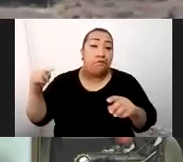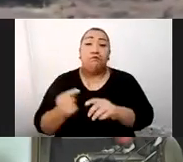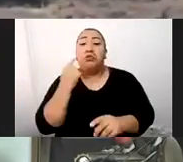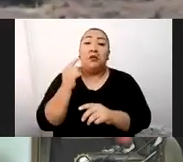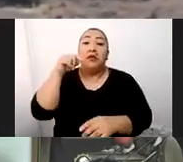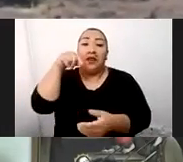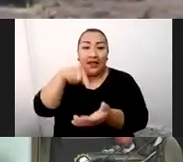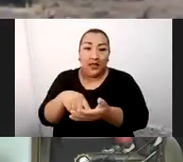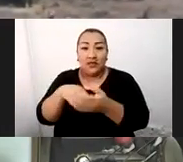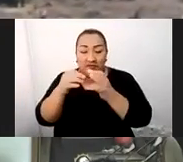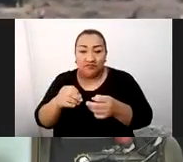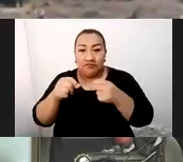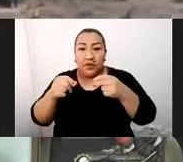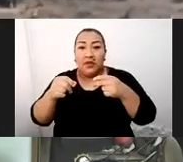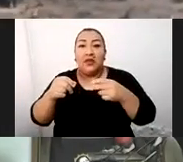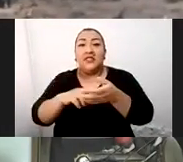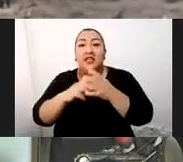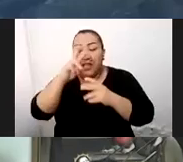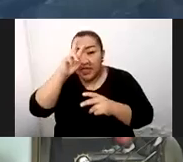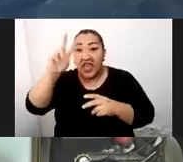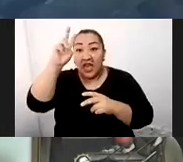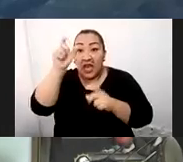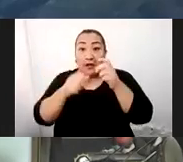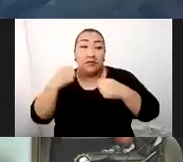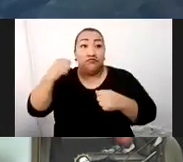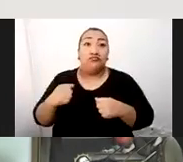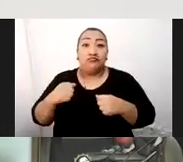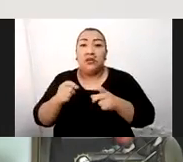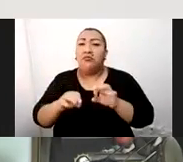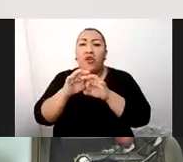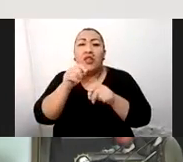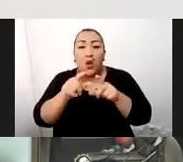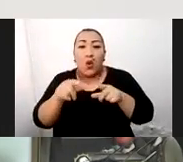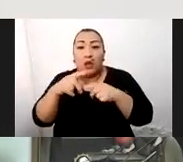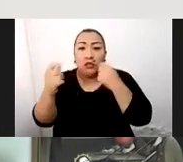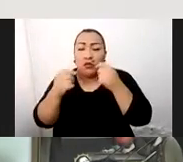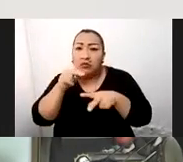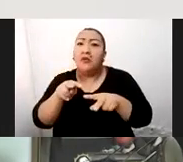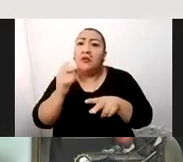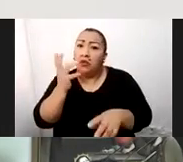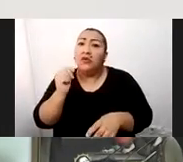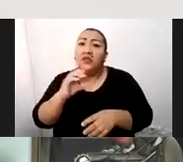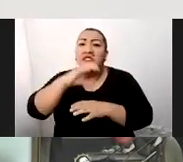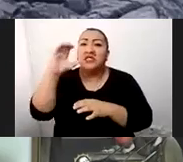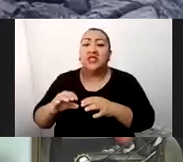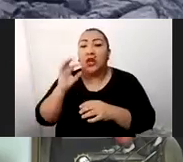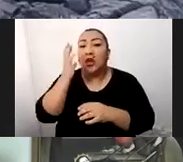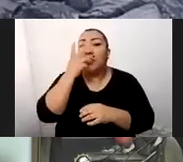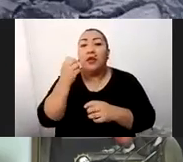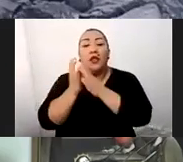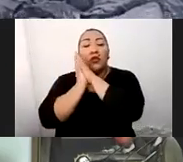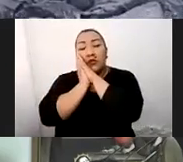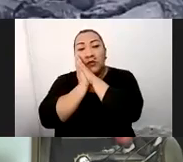Inca. En el territorio se encuentran interesantes atractivos como el Cerro de la Bella Durmiente, el